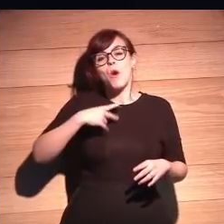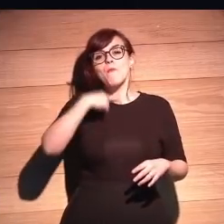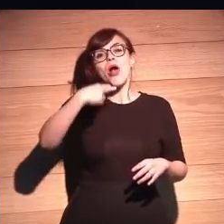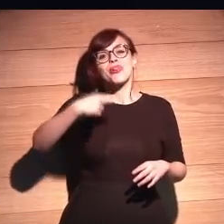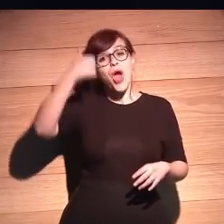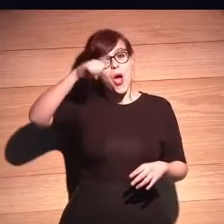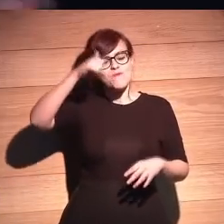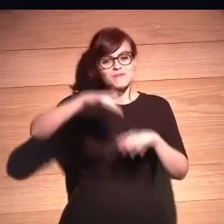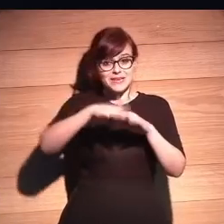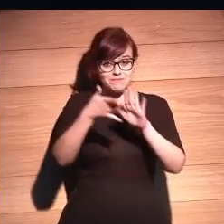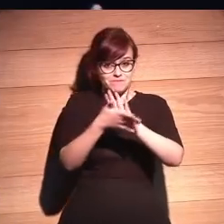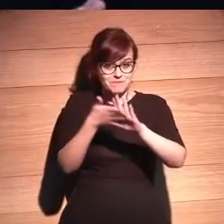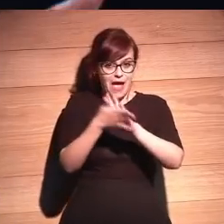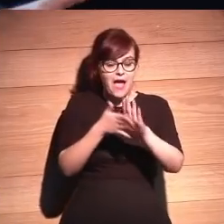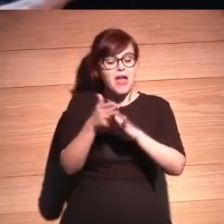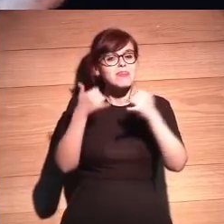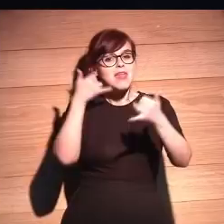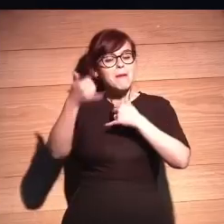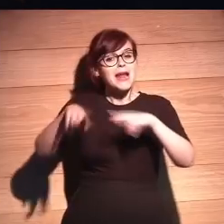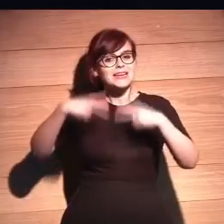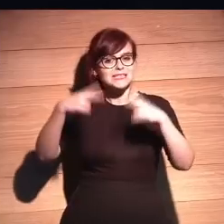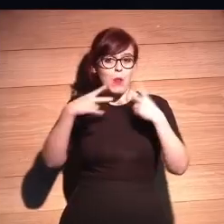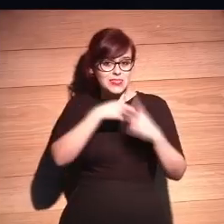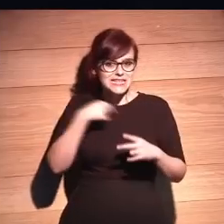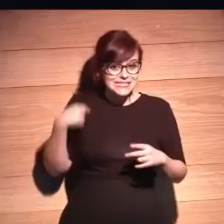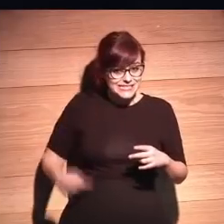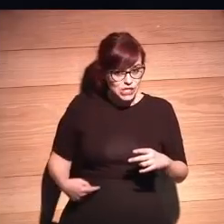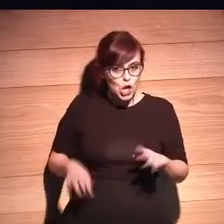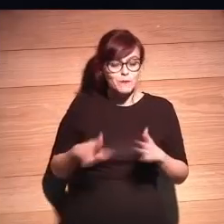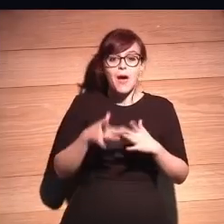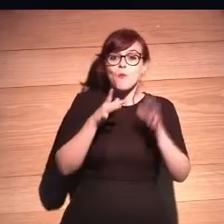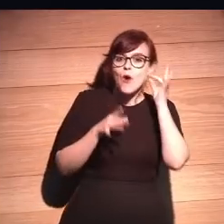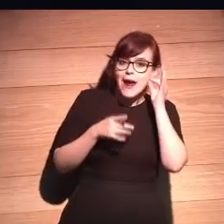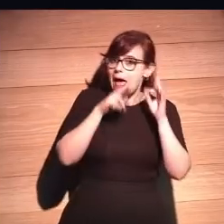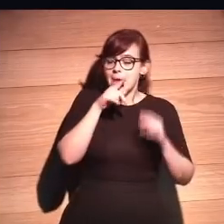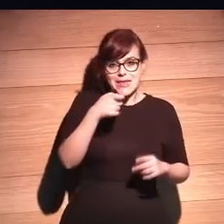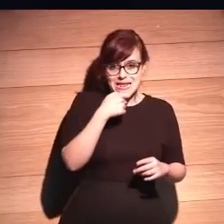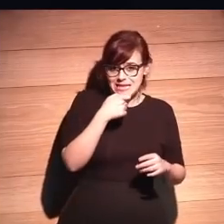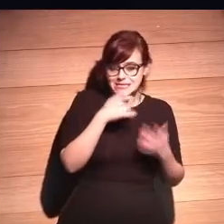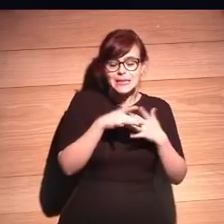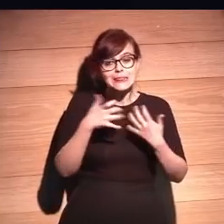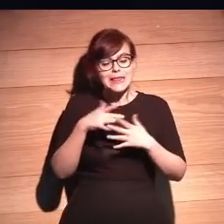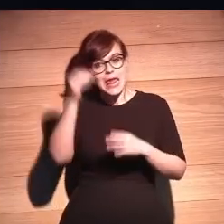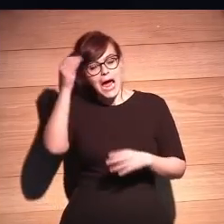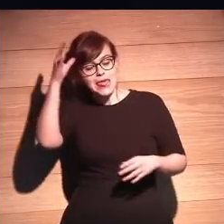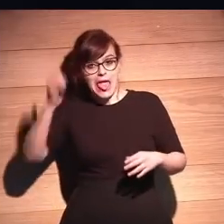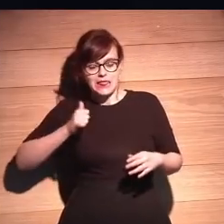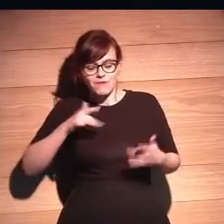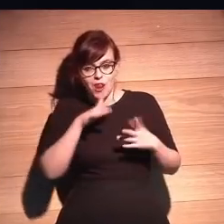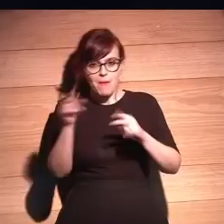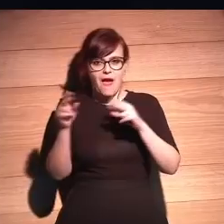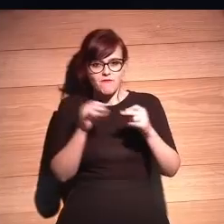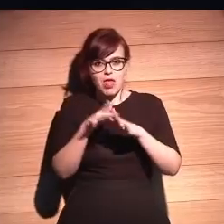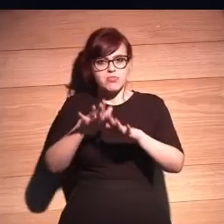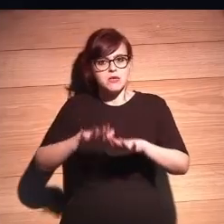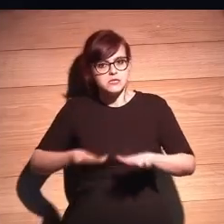donde la China no habla inglés. Y allá se produce de todo. Y la inteligencia artificial empieza a